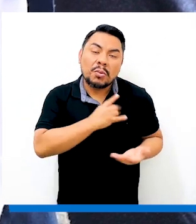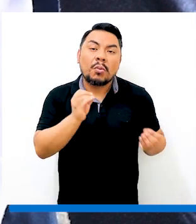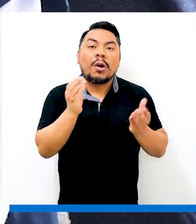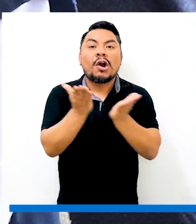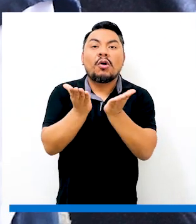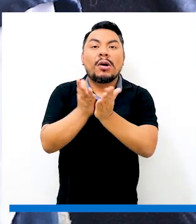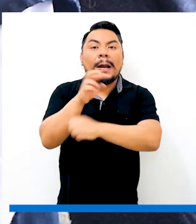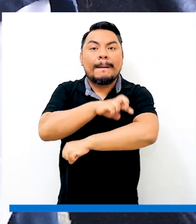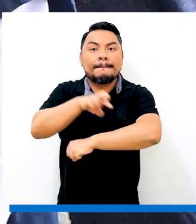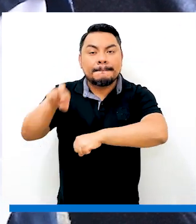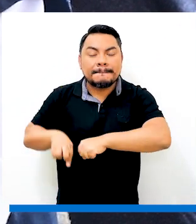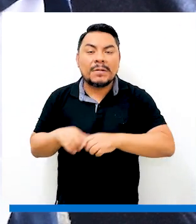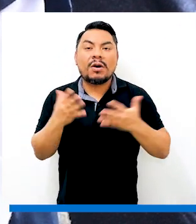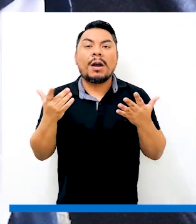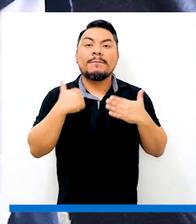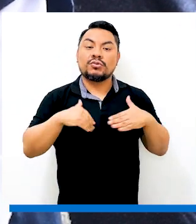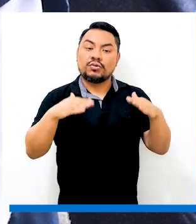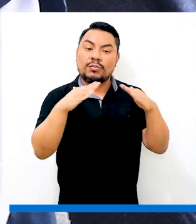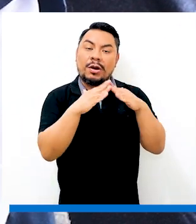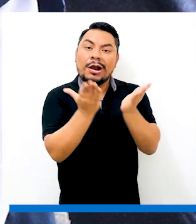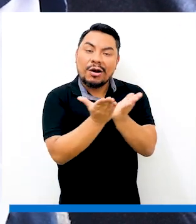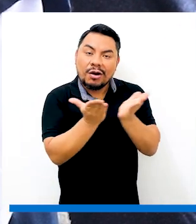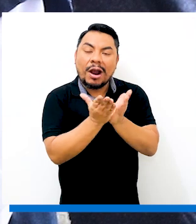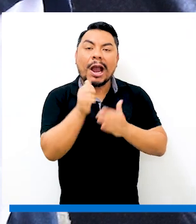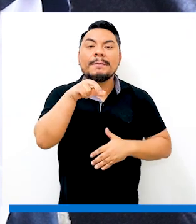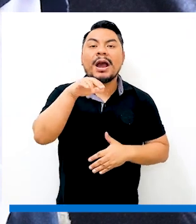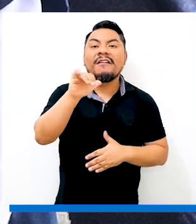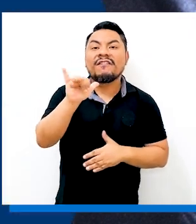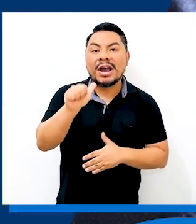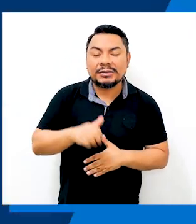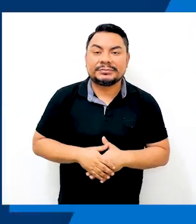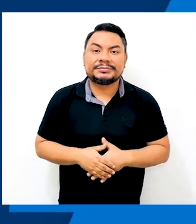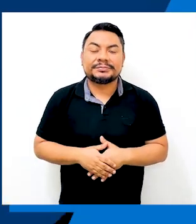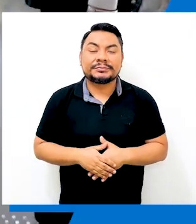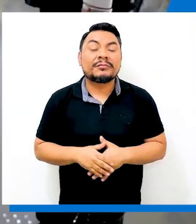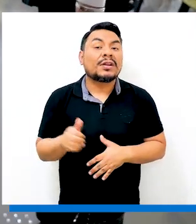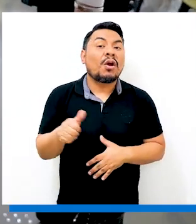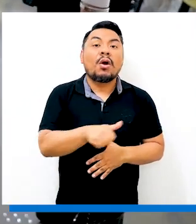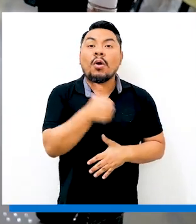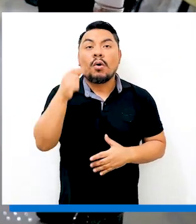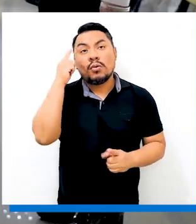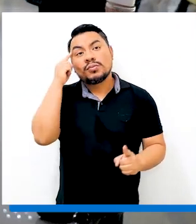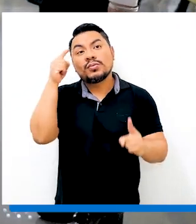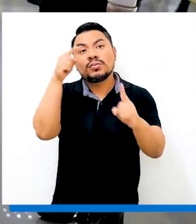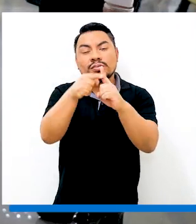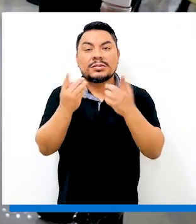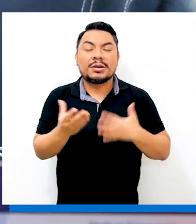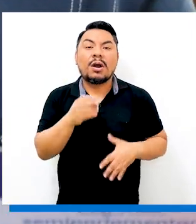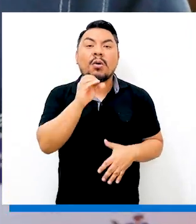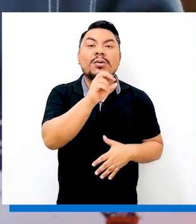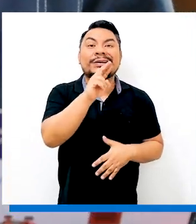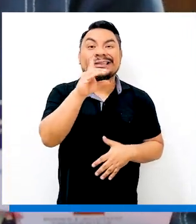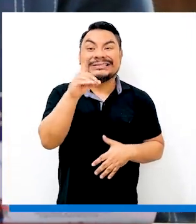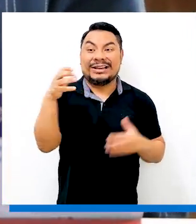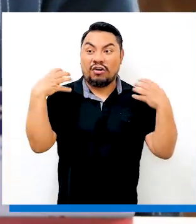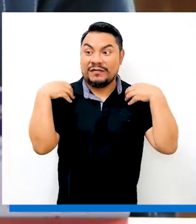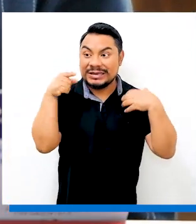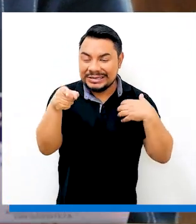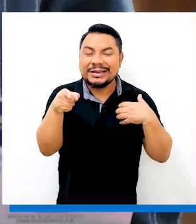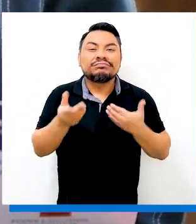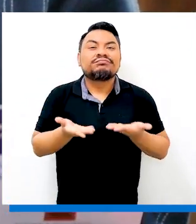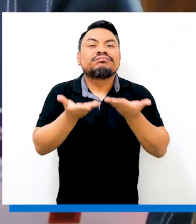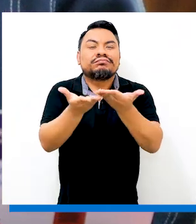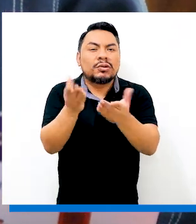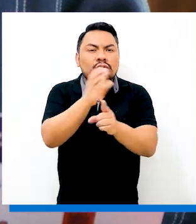universidades, colegios profesionales, municipios escolares, APAFAS Otro de los objetivos de la ORC es